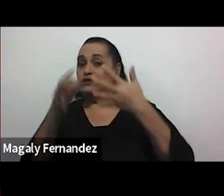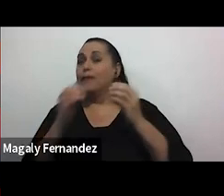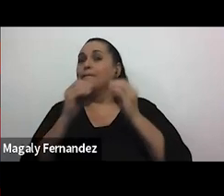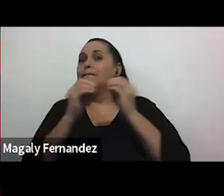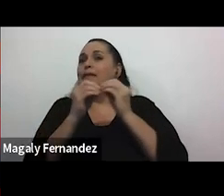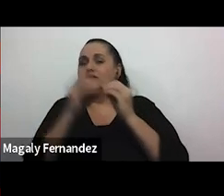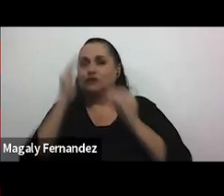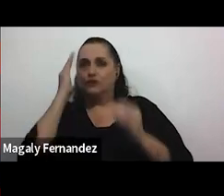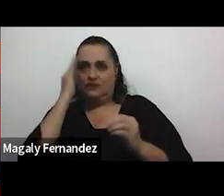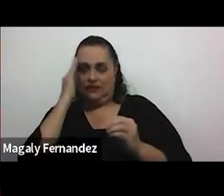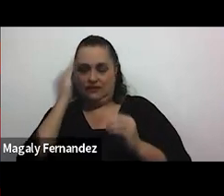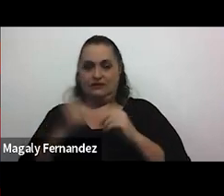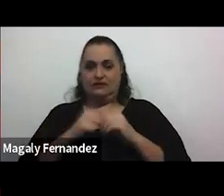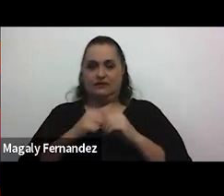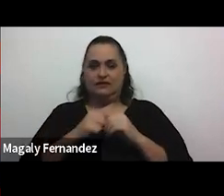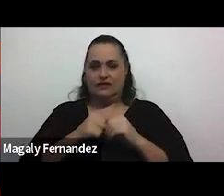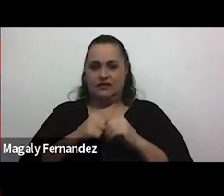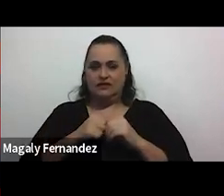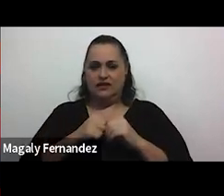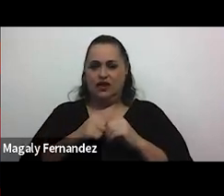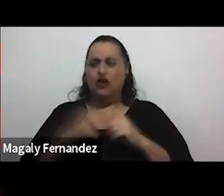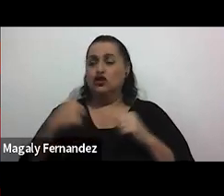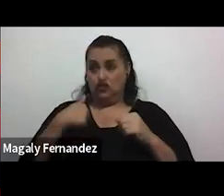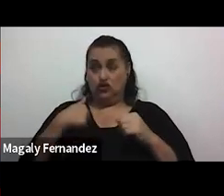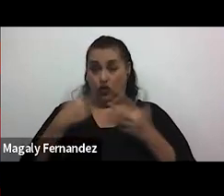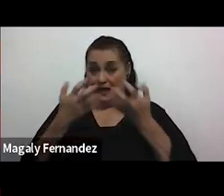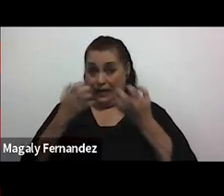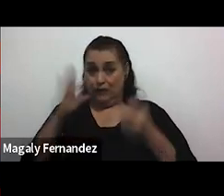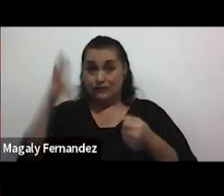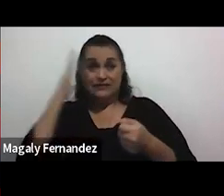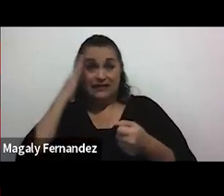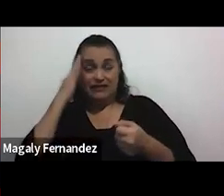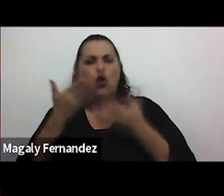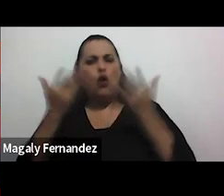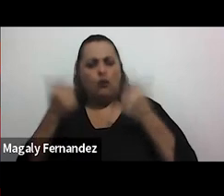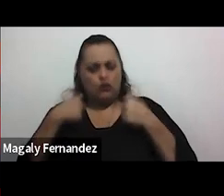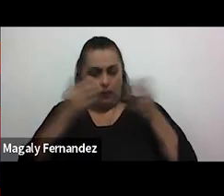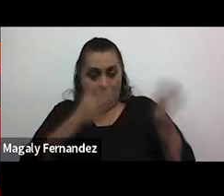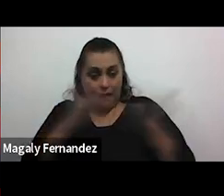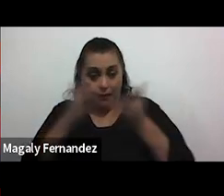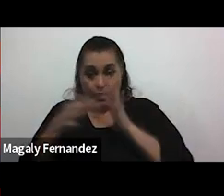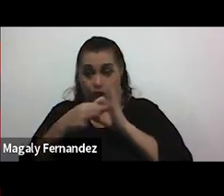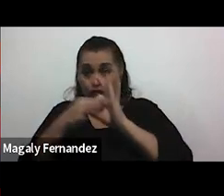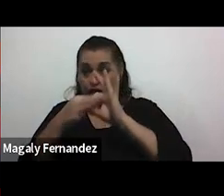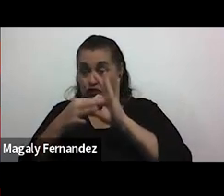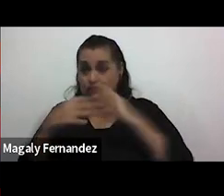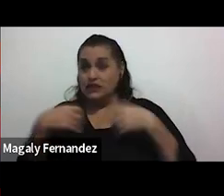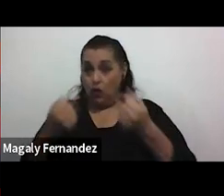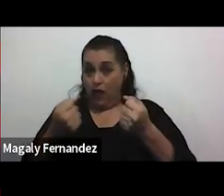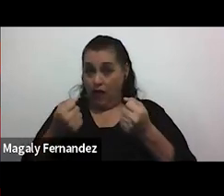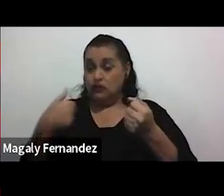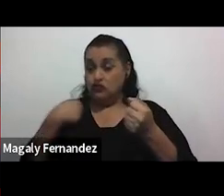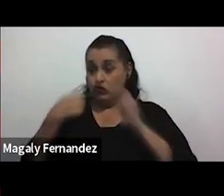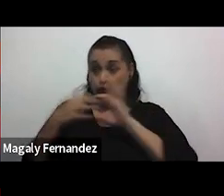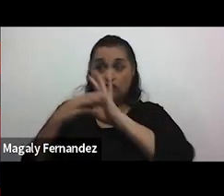entonces cómo sé si estoy preparada para tener una relación de pareja saludable estoy en esa relación